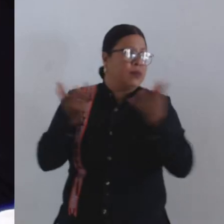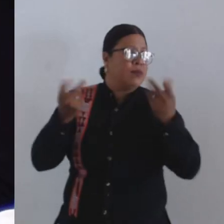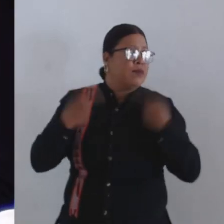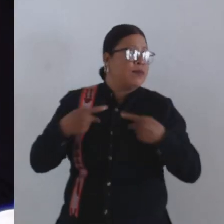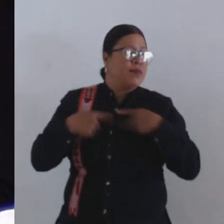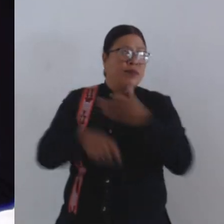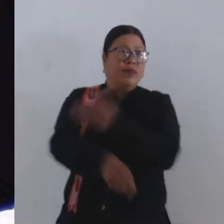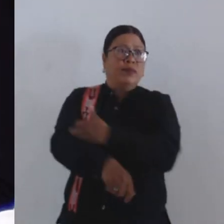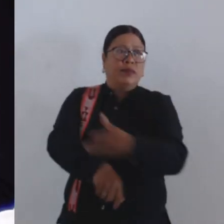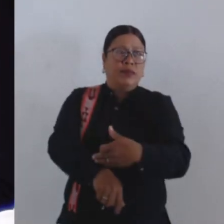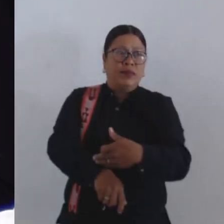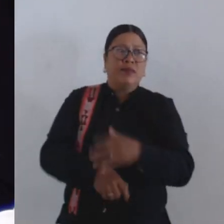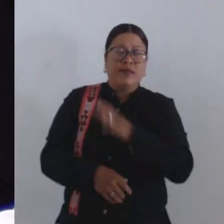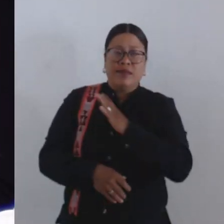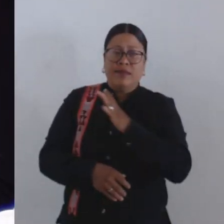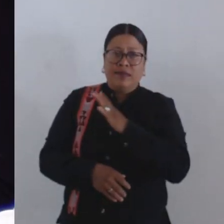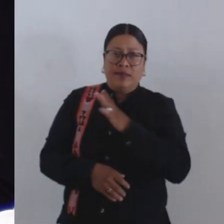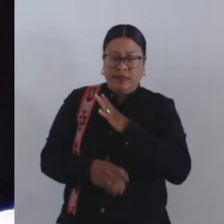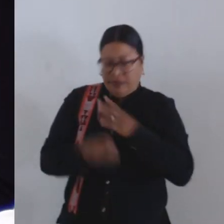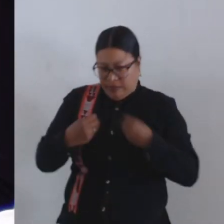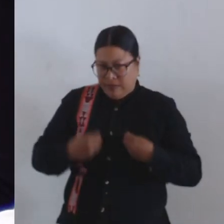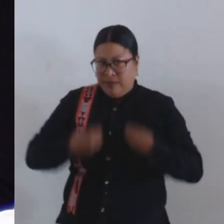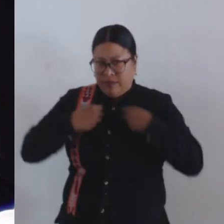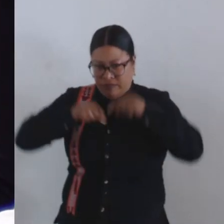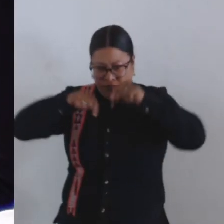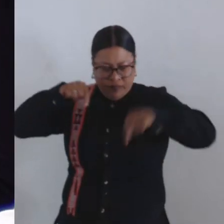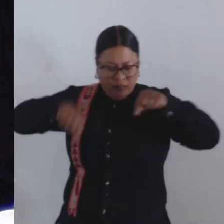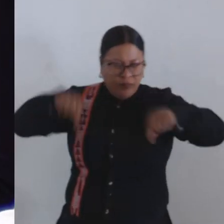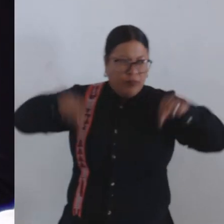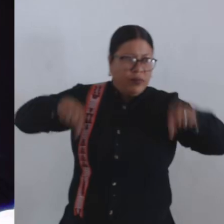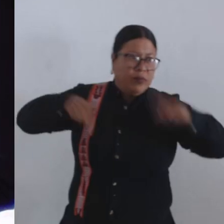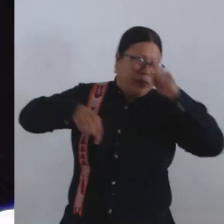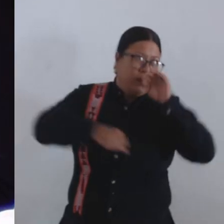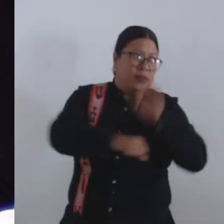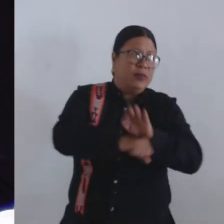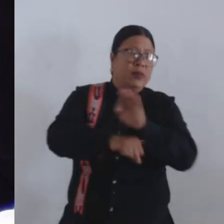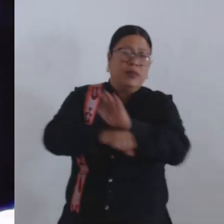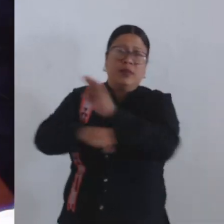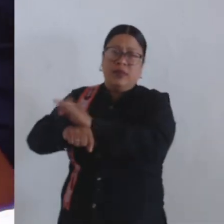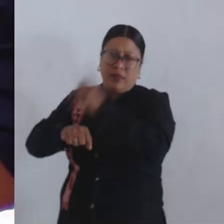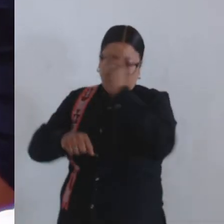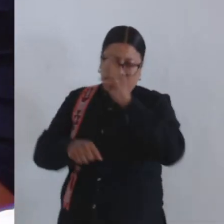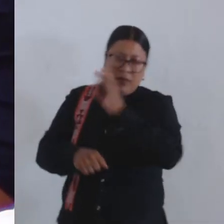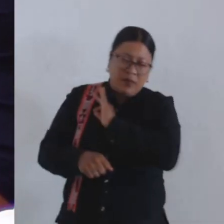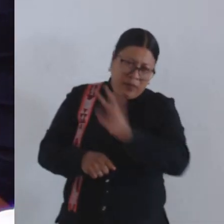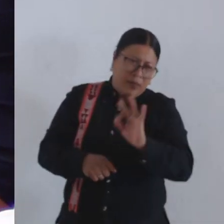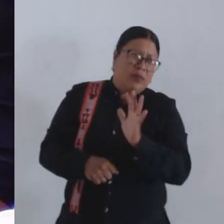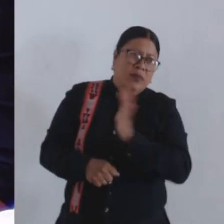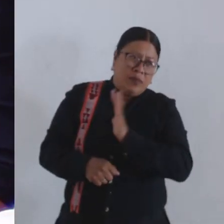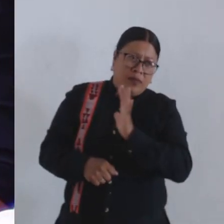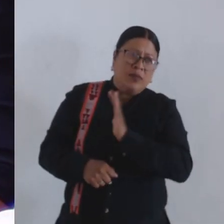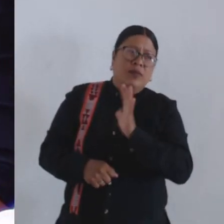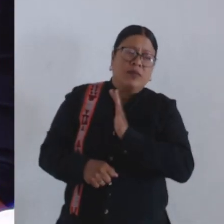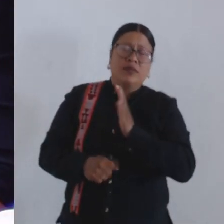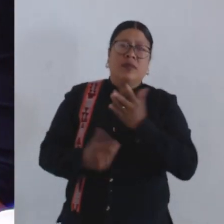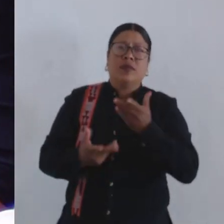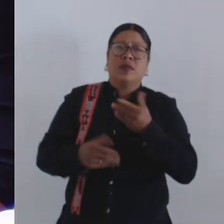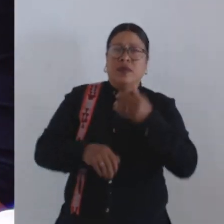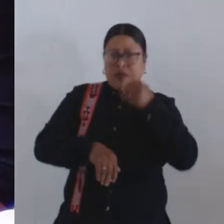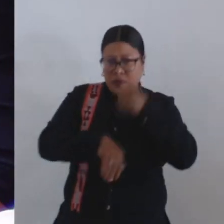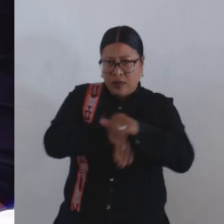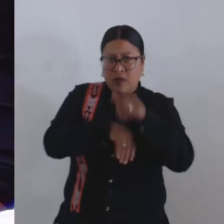familias que ahí viven puedan tener el beneficio, poder ya contar con su número